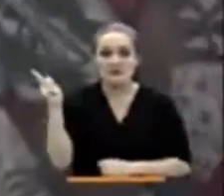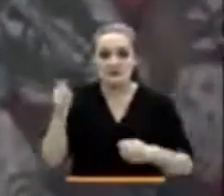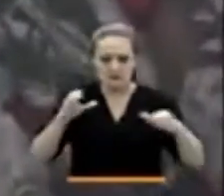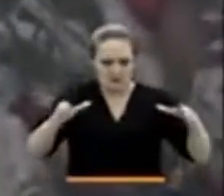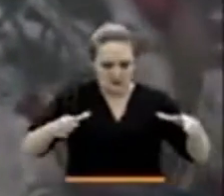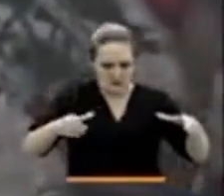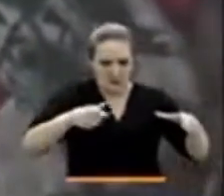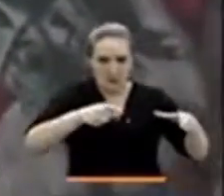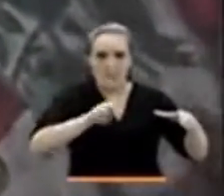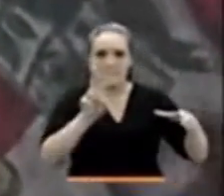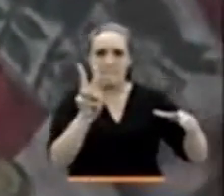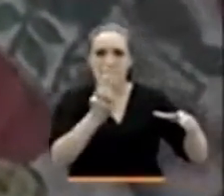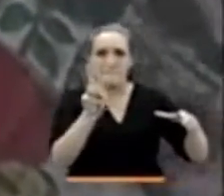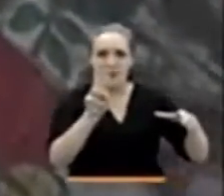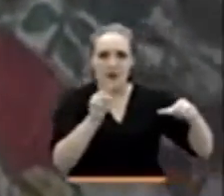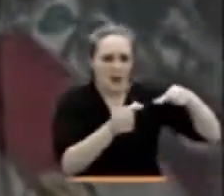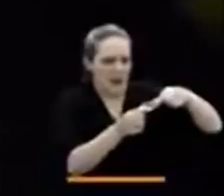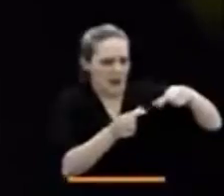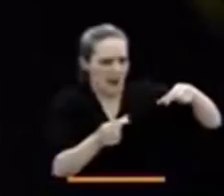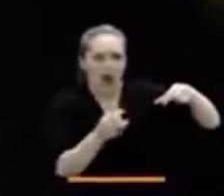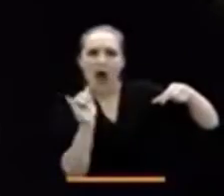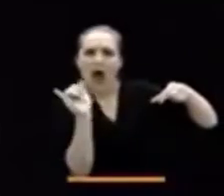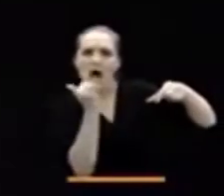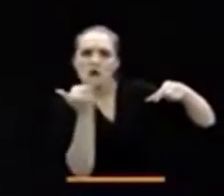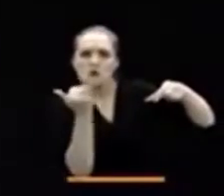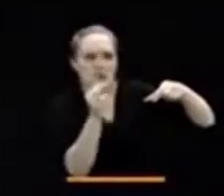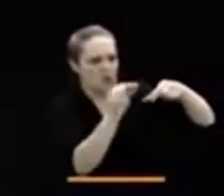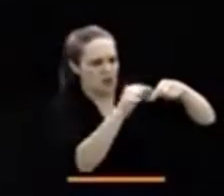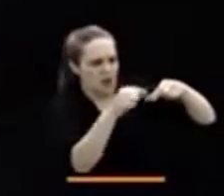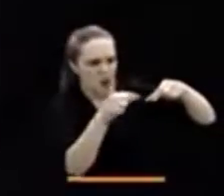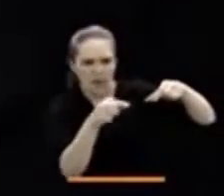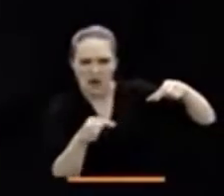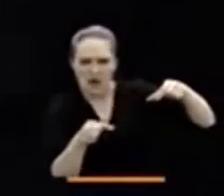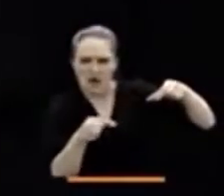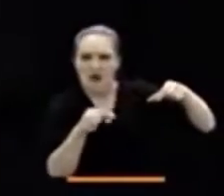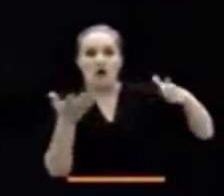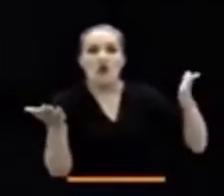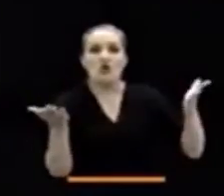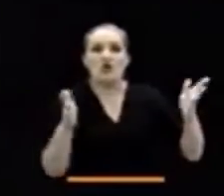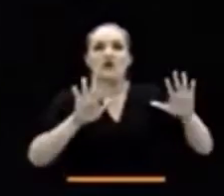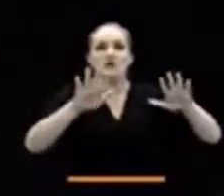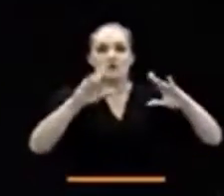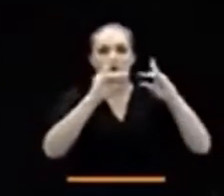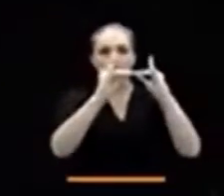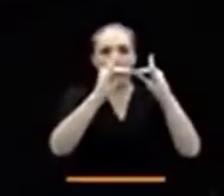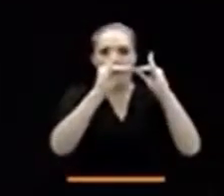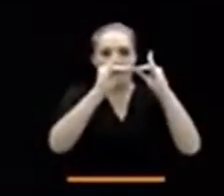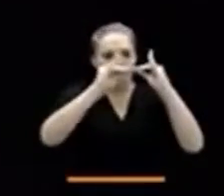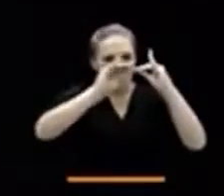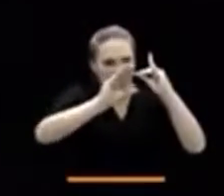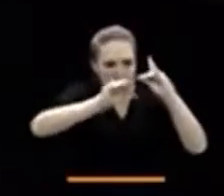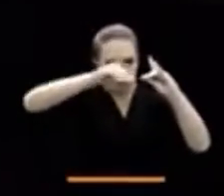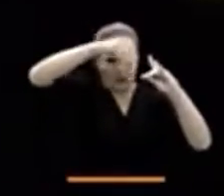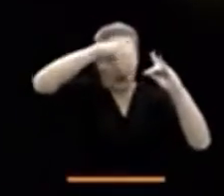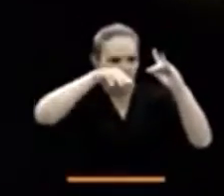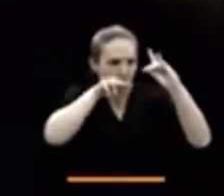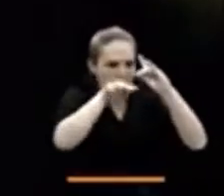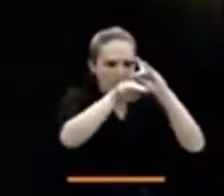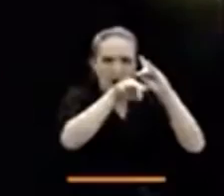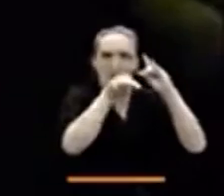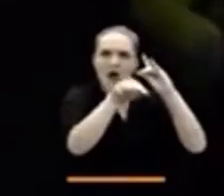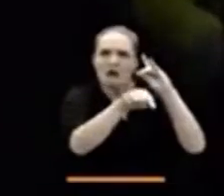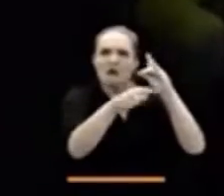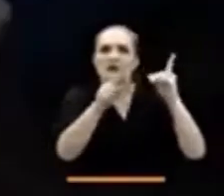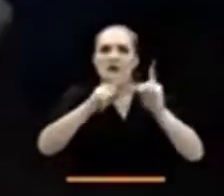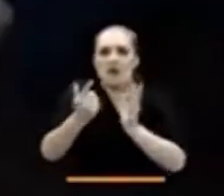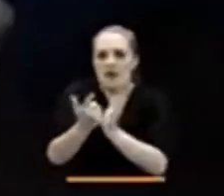verde y el pequeño muñeco pintado de color azul. El objeto fue encontrado debajo de una de las camas de los familiares del niño. También fueron hallados